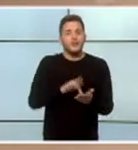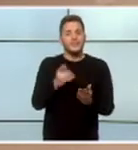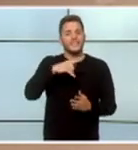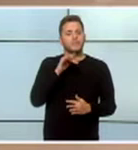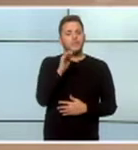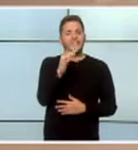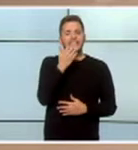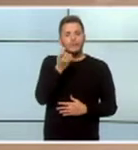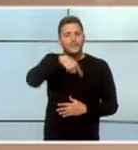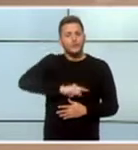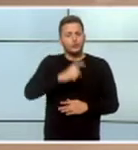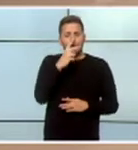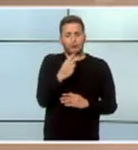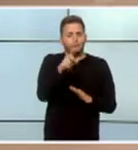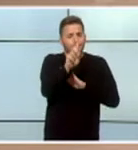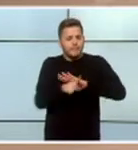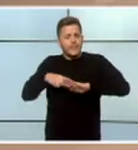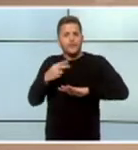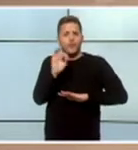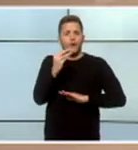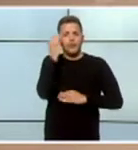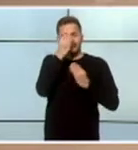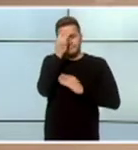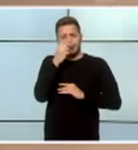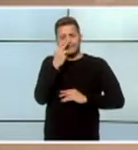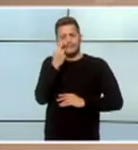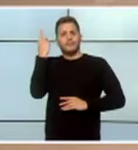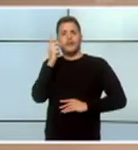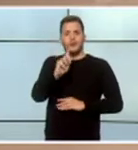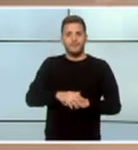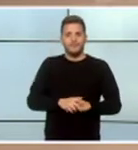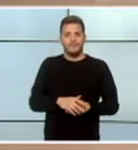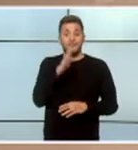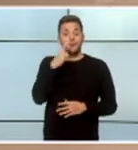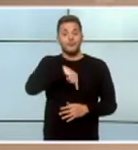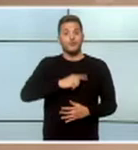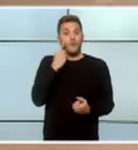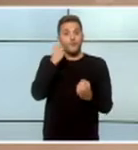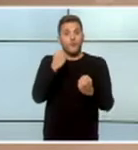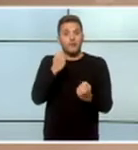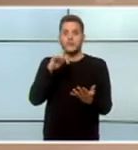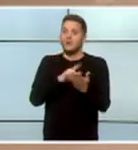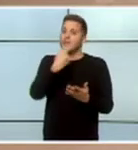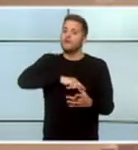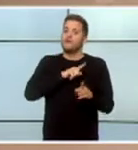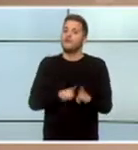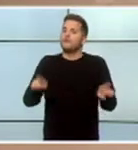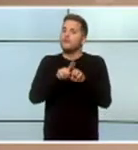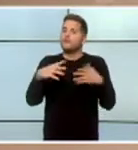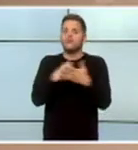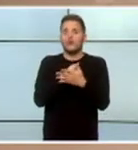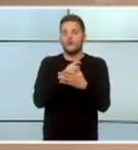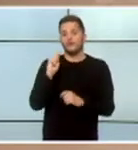miremos hacia atrás... ...que no demos un paso hacia atrás... ...y con esa voluntad firme... ...de que lo que hemos conseguido entre todos, entre